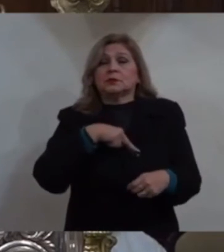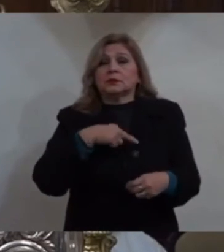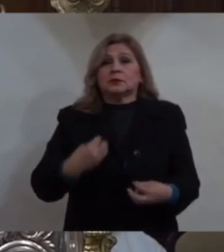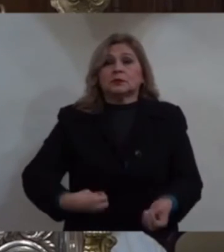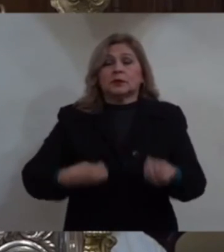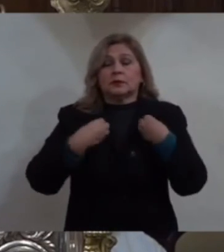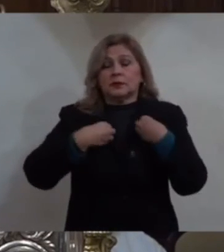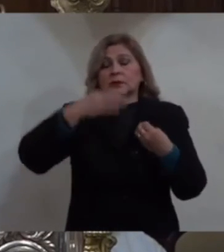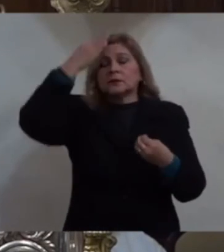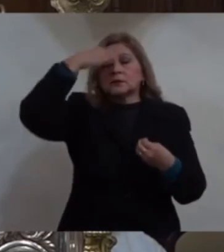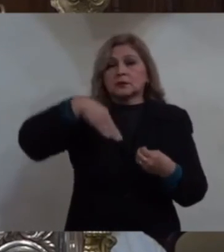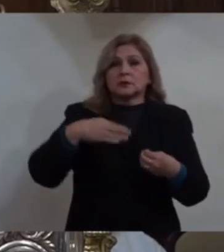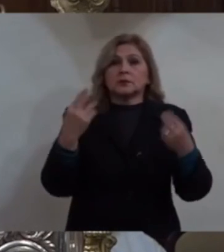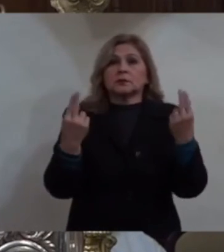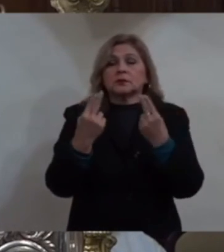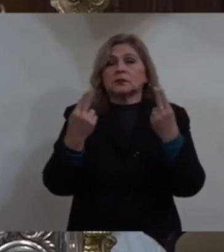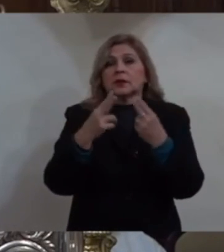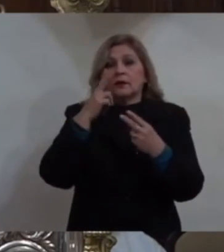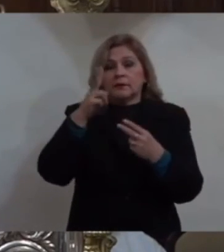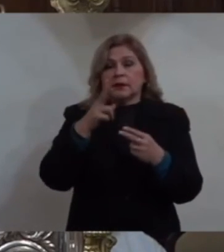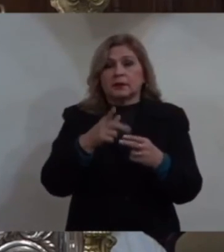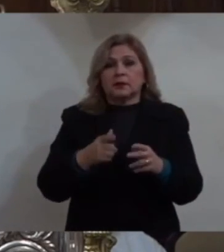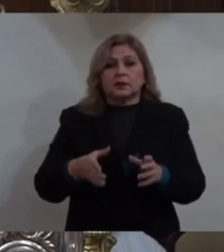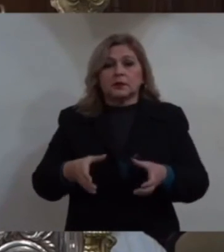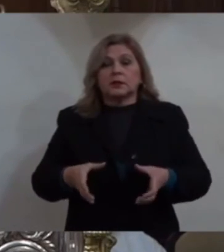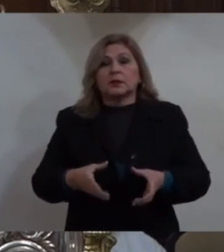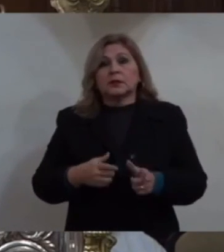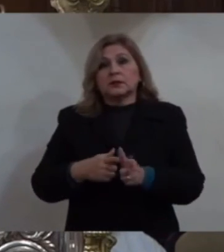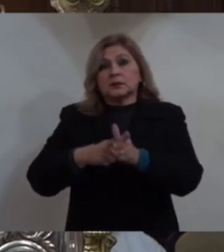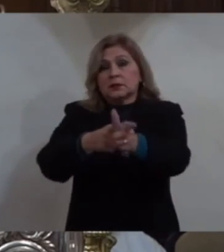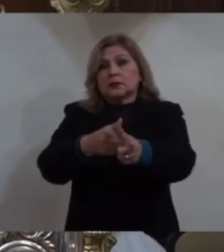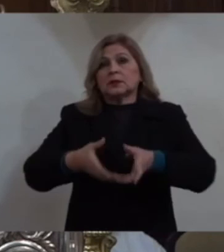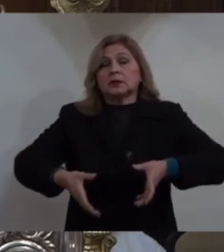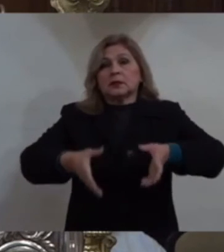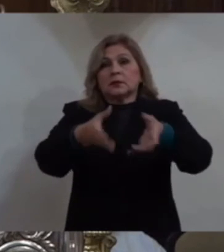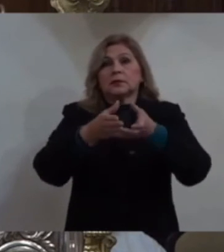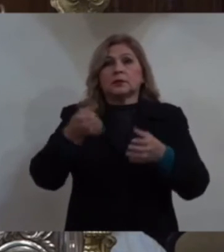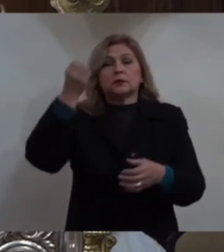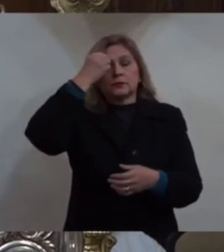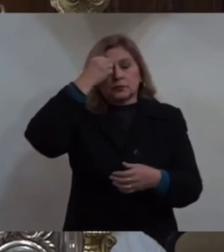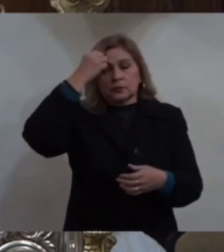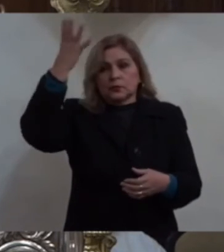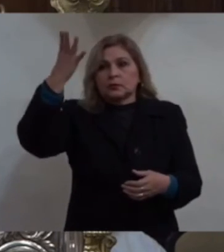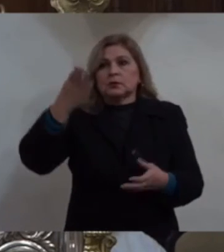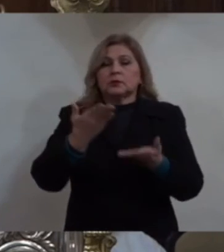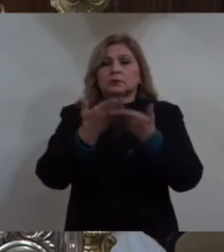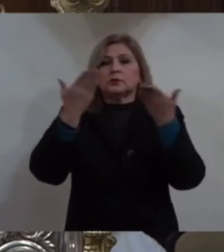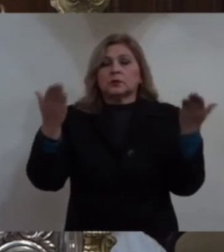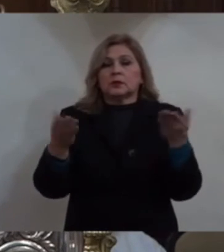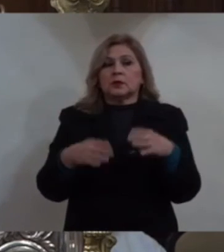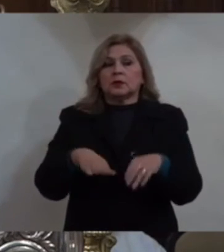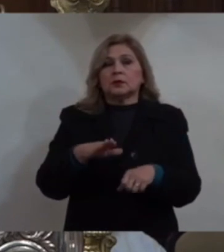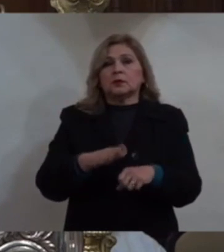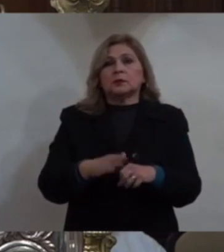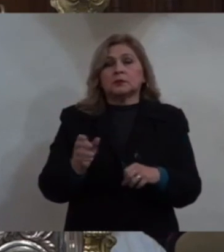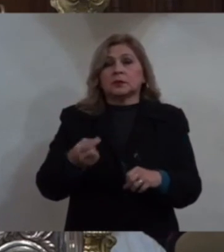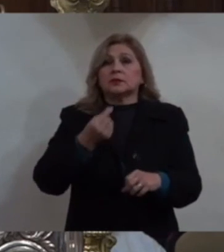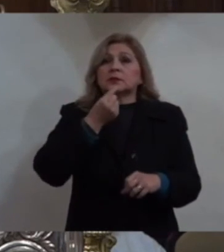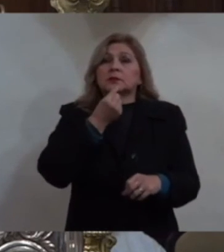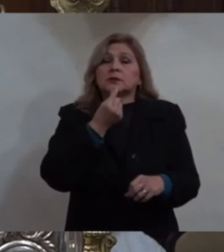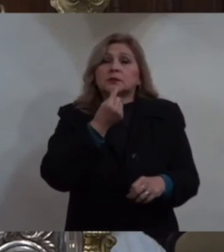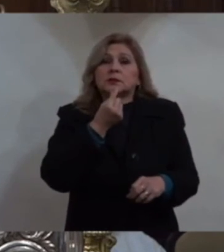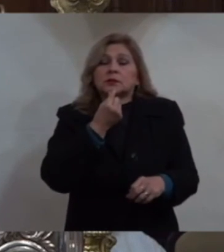el rumbo y tener luz. Y no olvidemos hoy a los más pequeños, los más